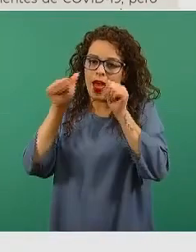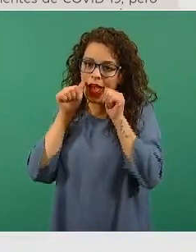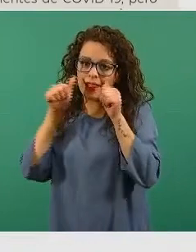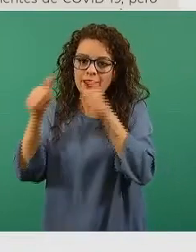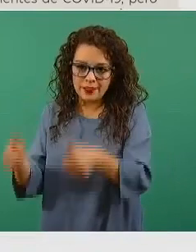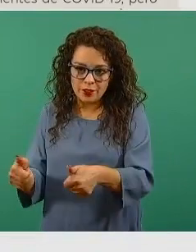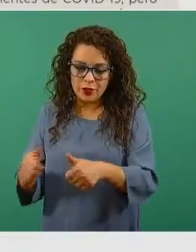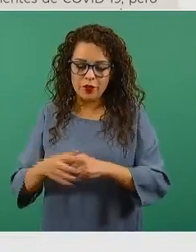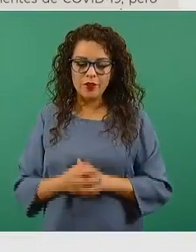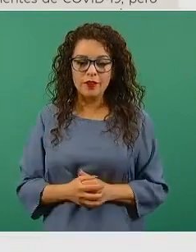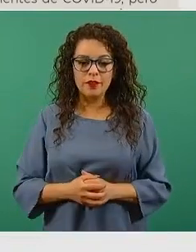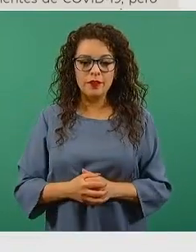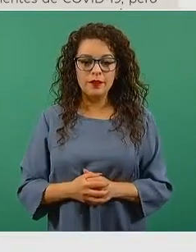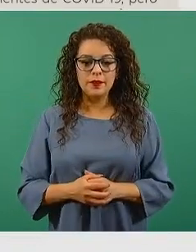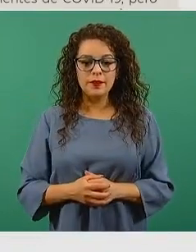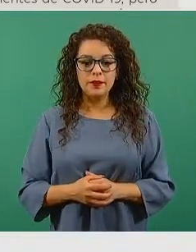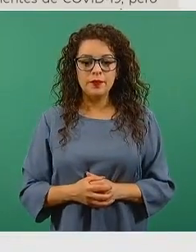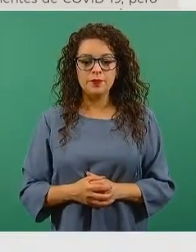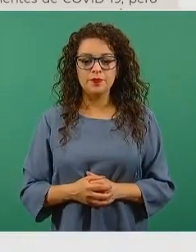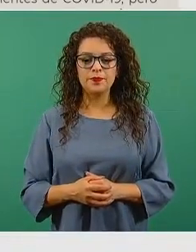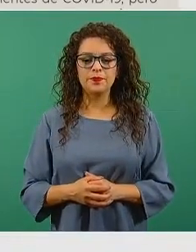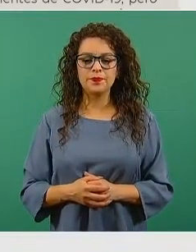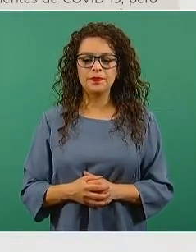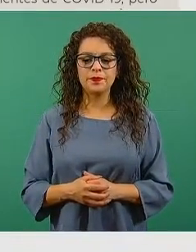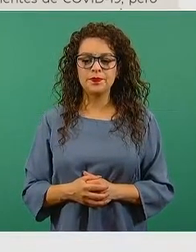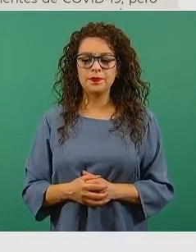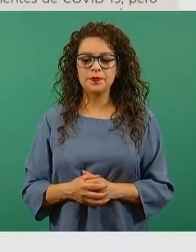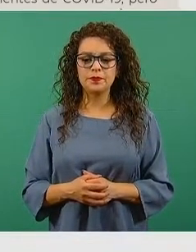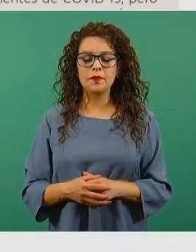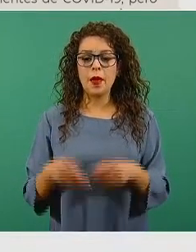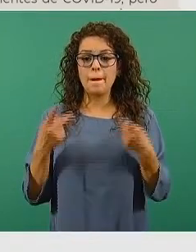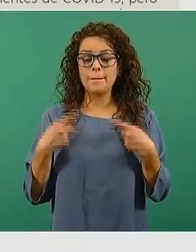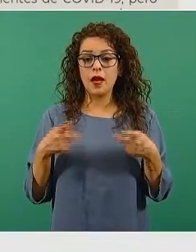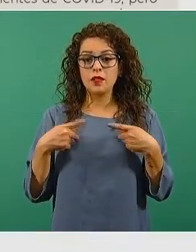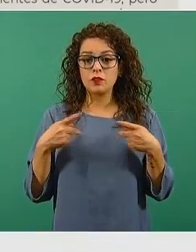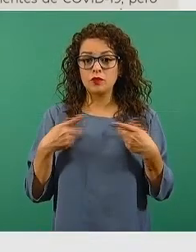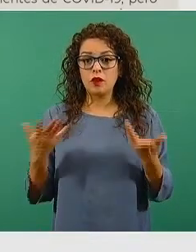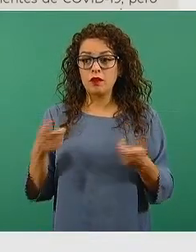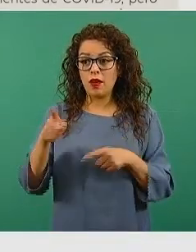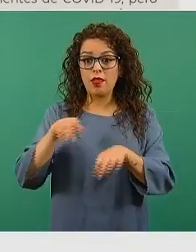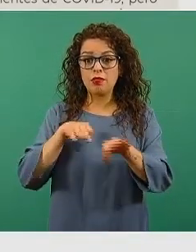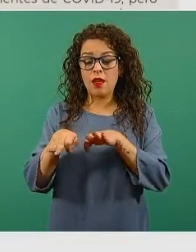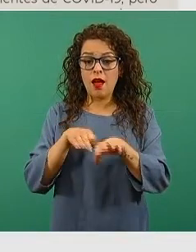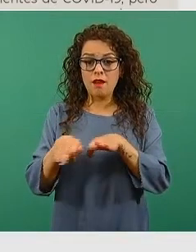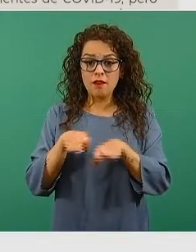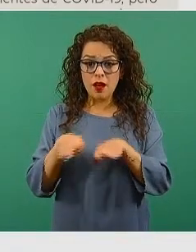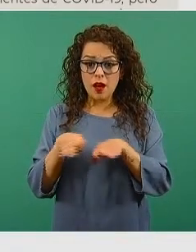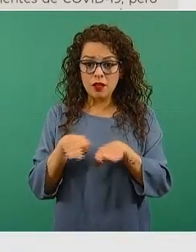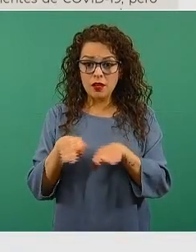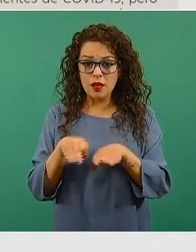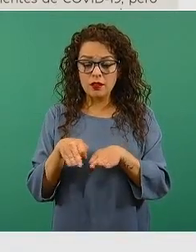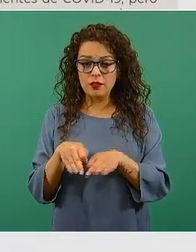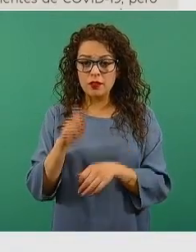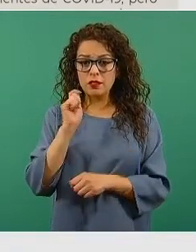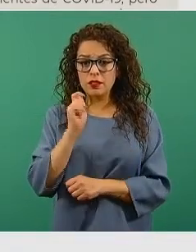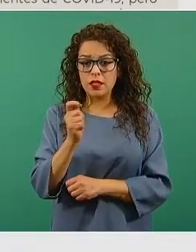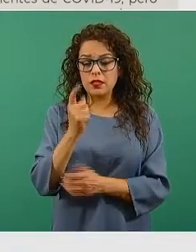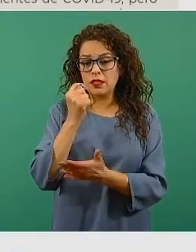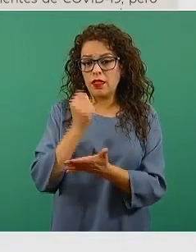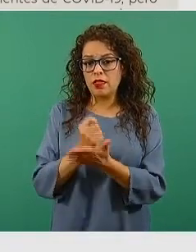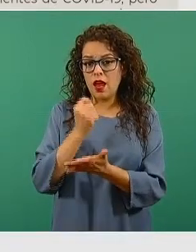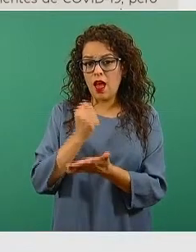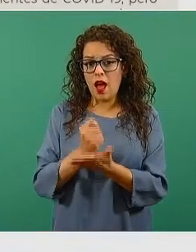Las personas que manejan o trasladan o trabajan en las unidades de terapia, que dan